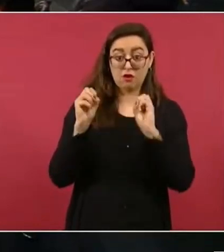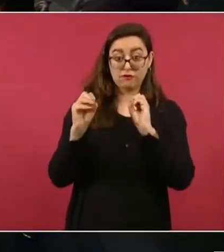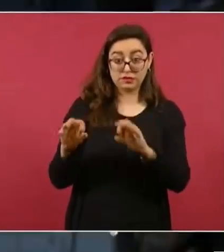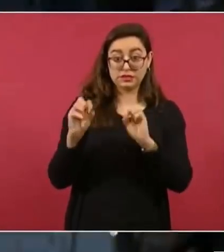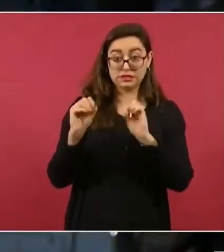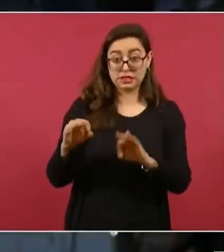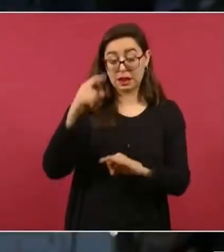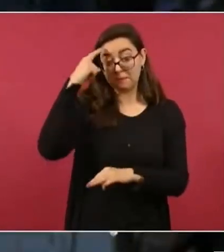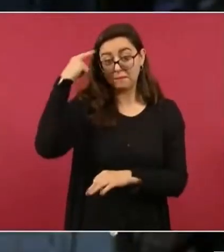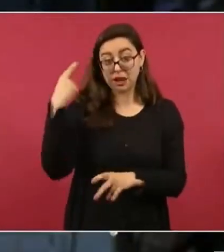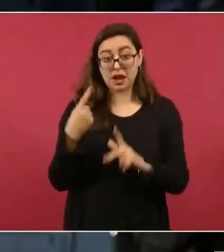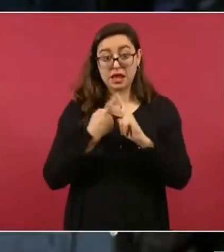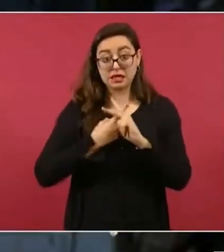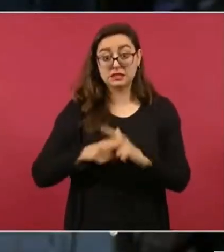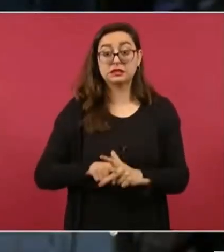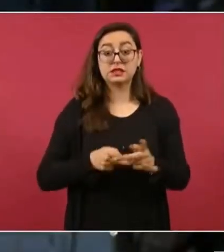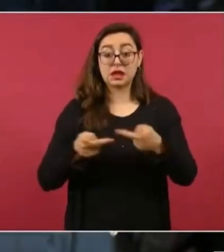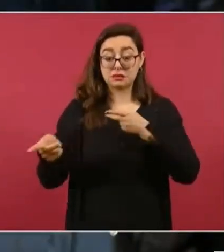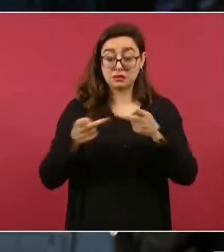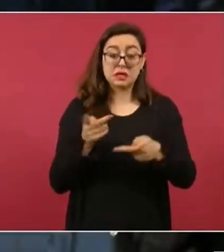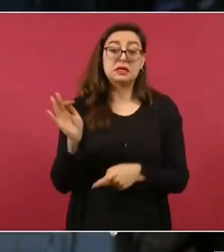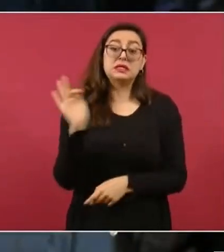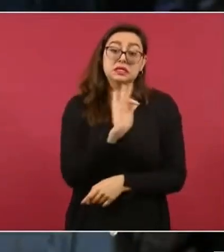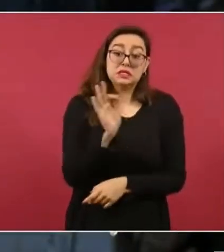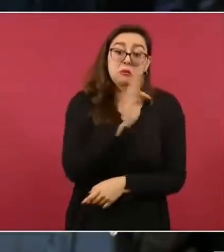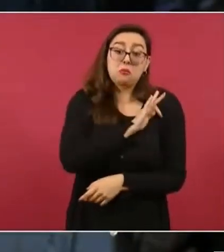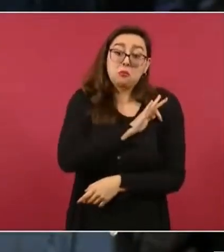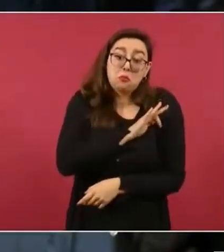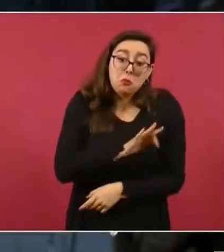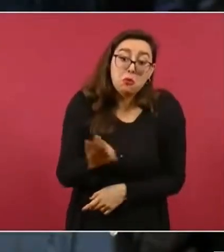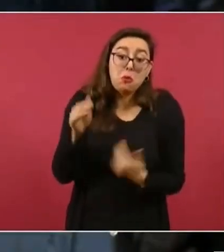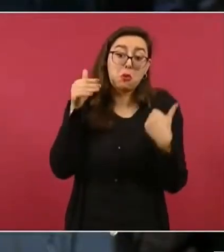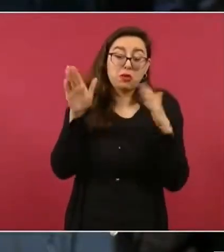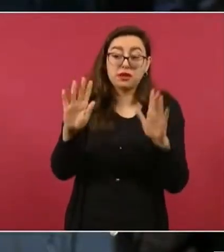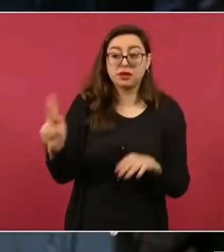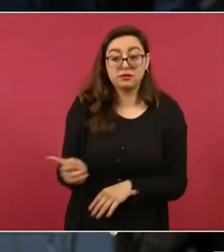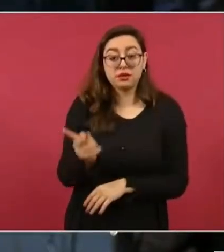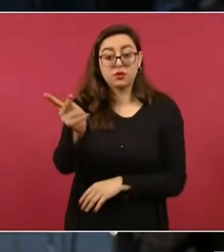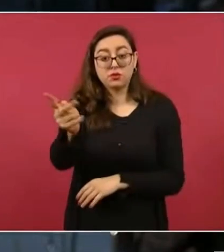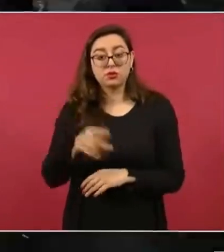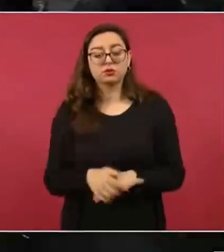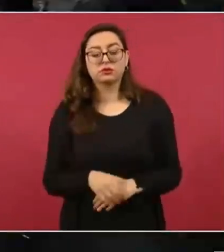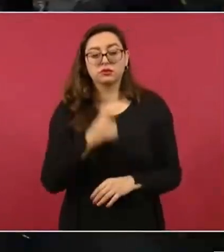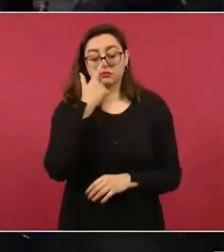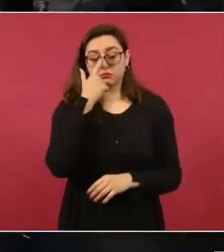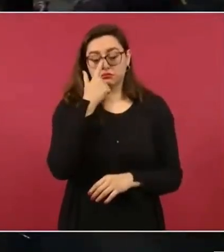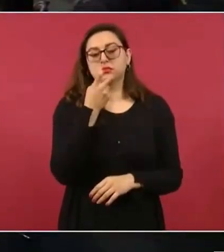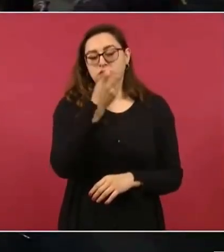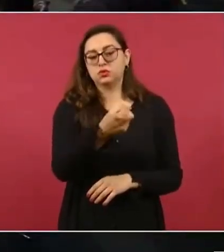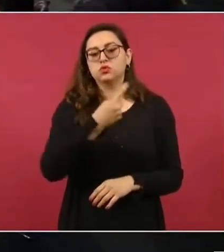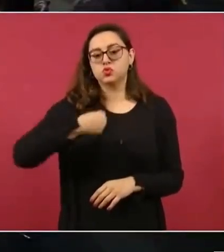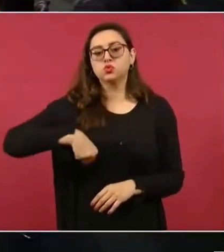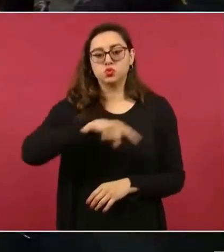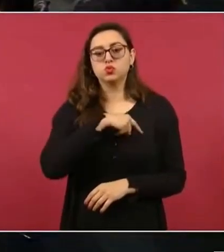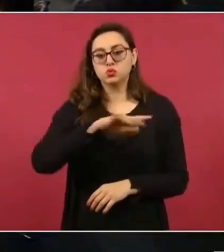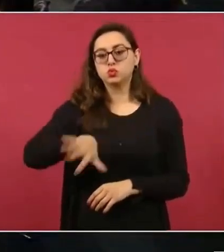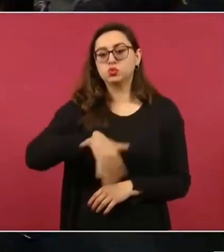proyecto ejecutivo del tren, ahí por ahí podría empezar. Sí, vamos a buscar los antecedentes.